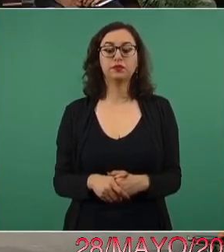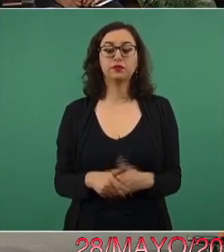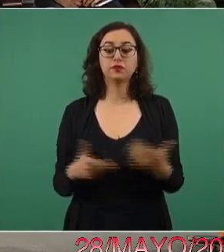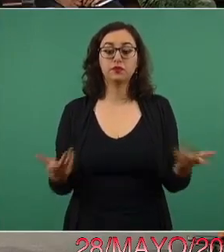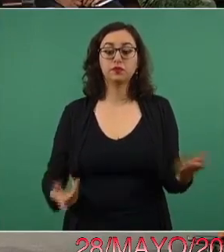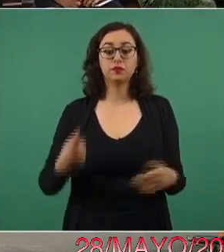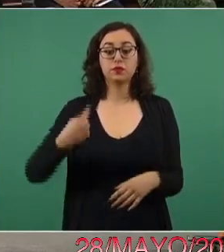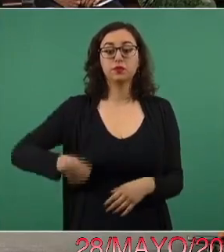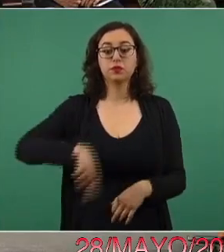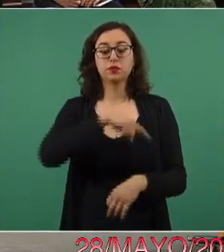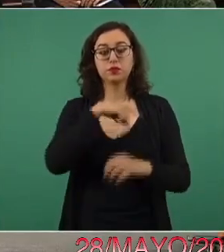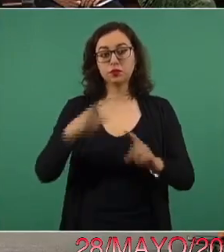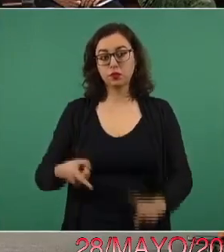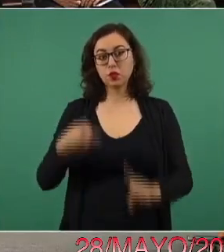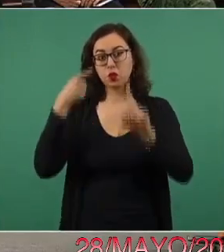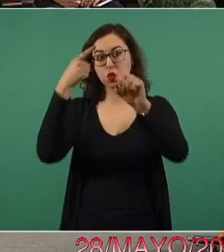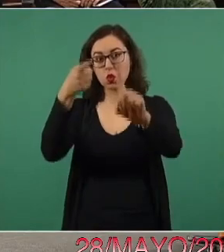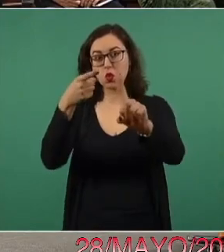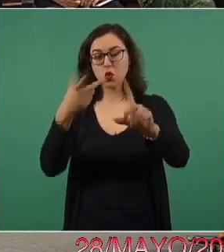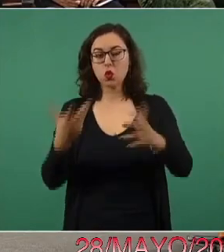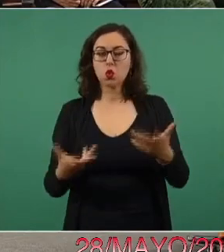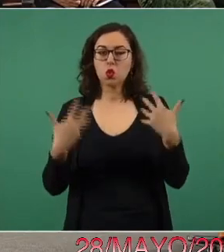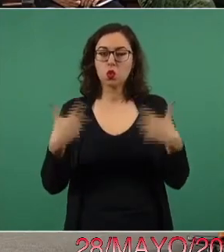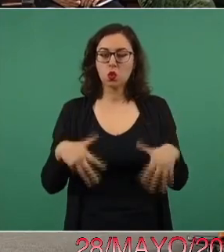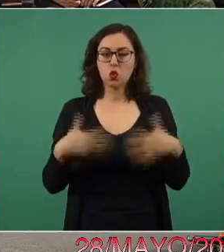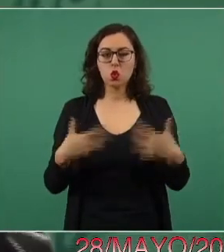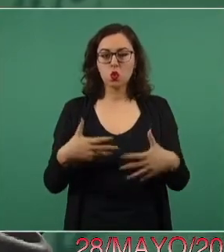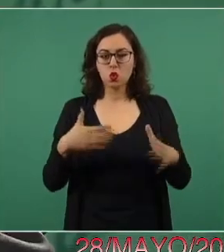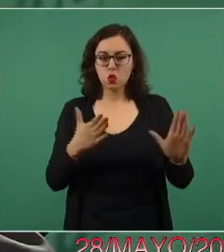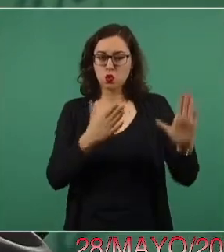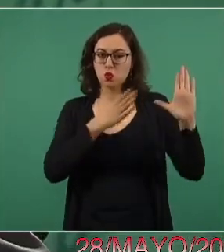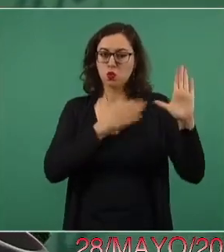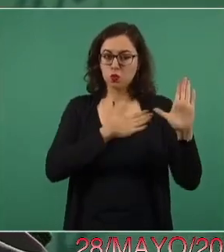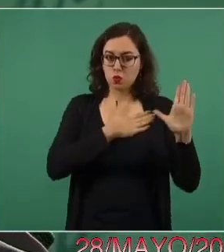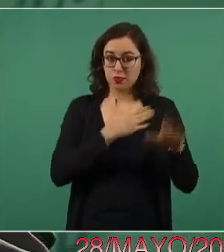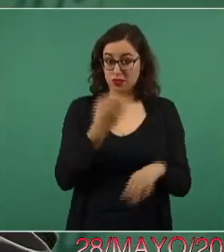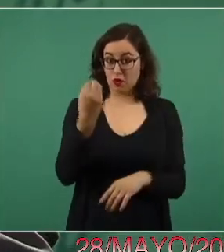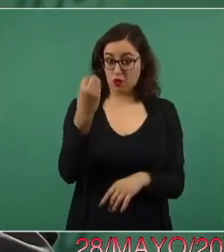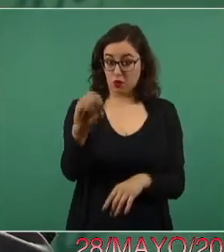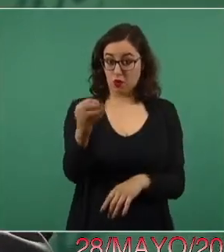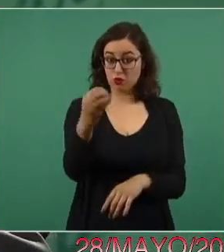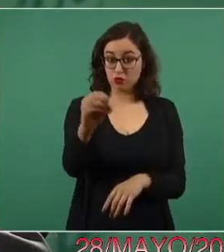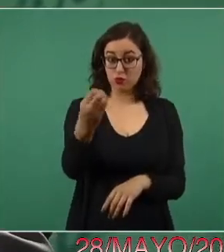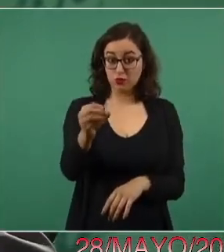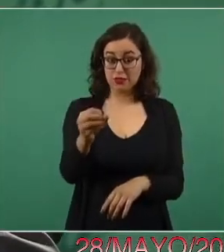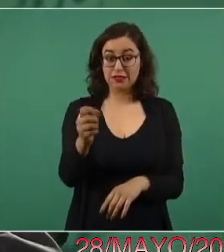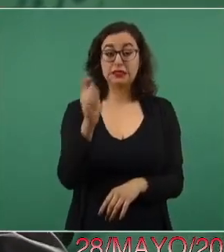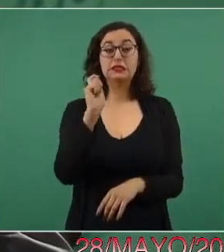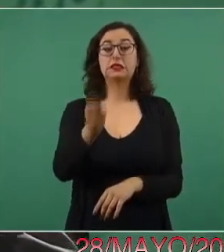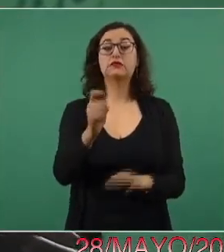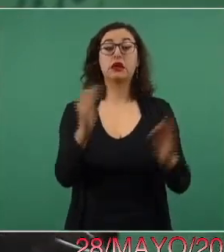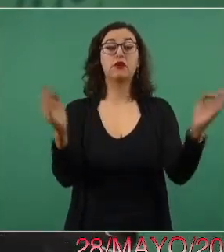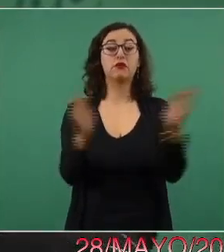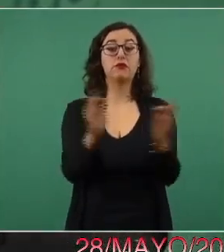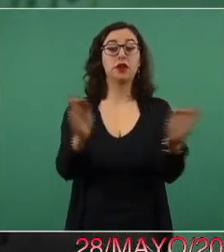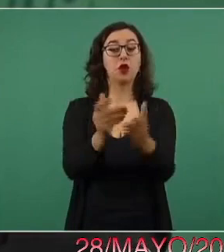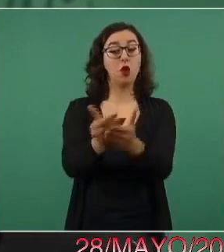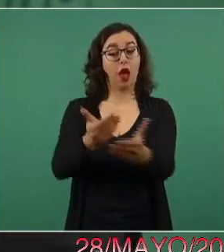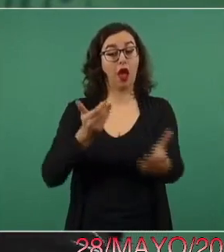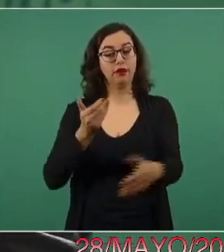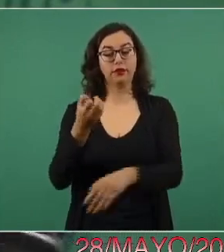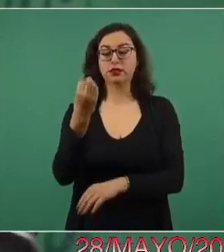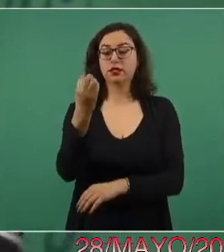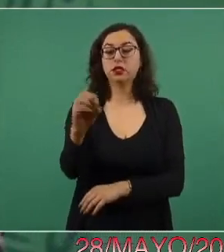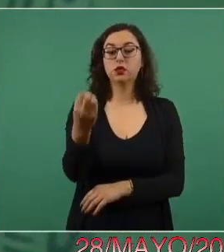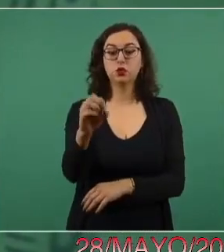el mes de octubre, esto es antes del invierno, se van